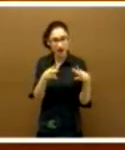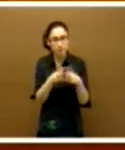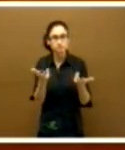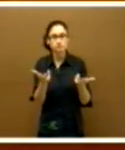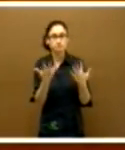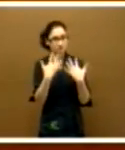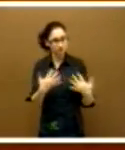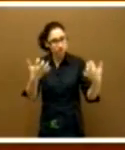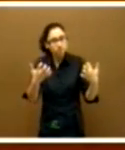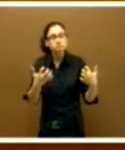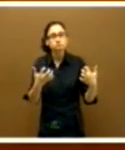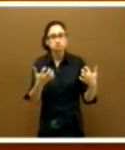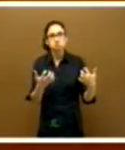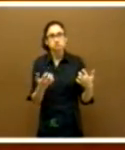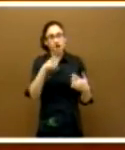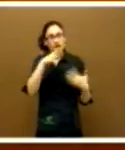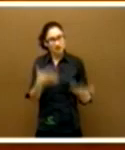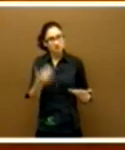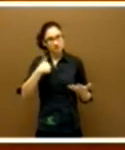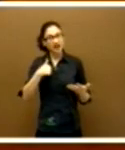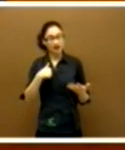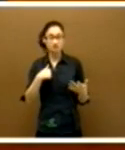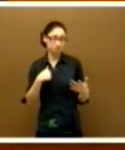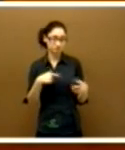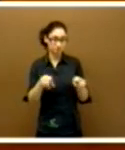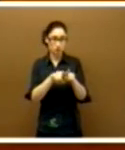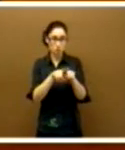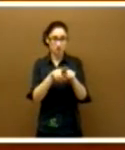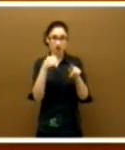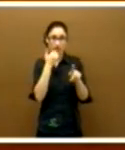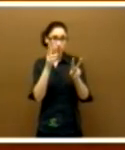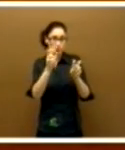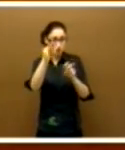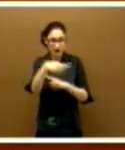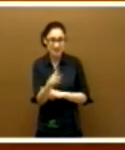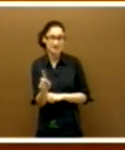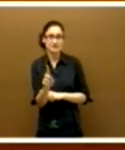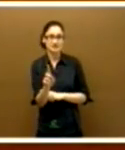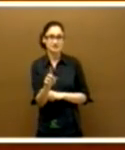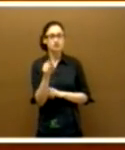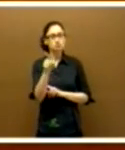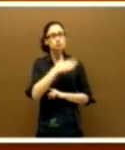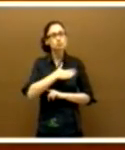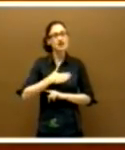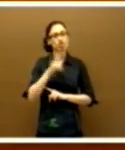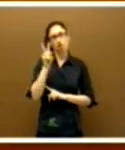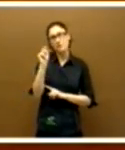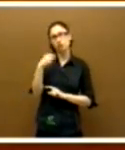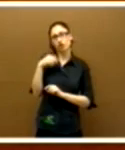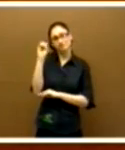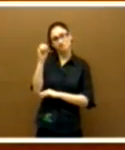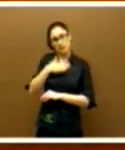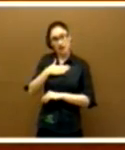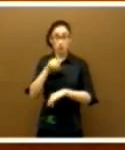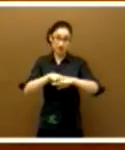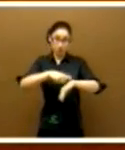Señorías, por una vez, y como a estas alturas ya nos sentará precedente, deseo usar dos minutos de mi intervención y de